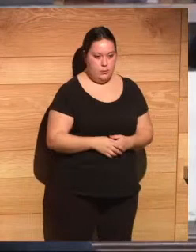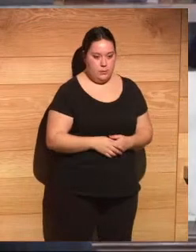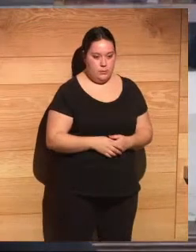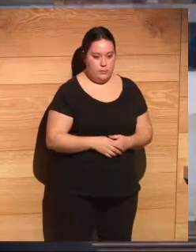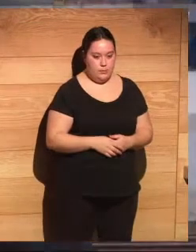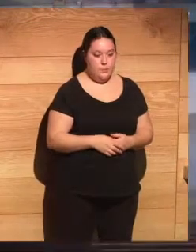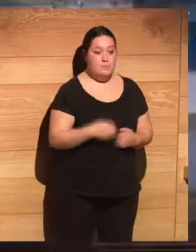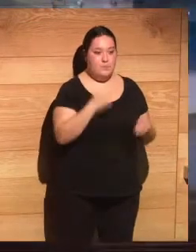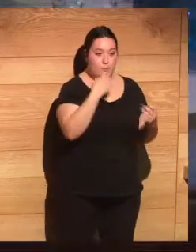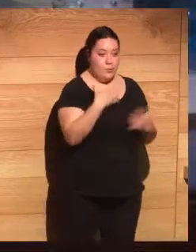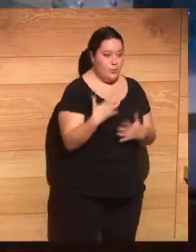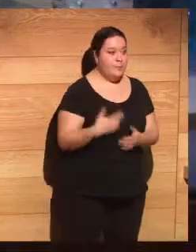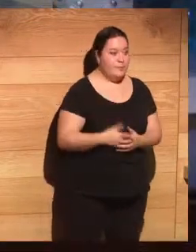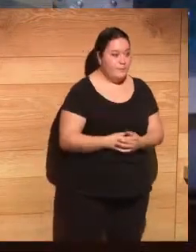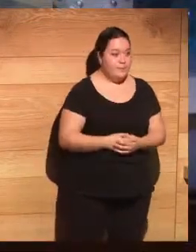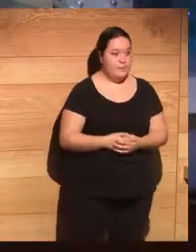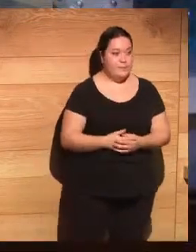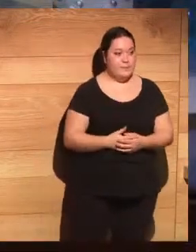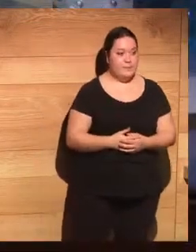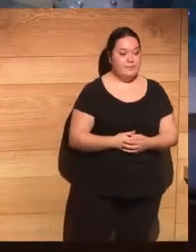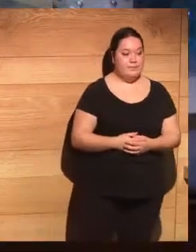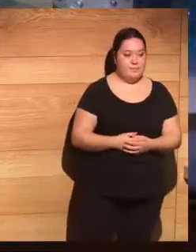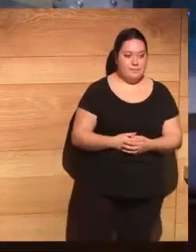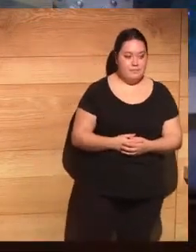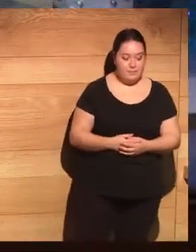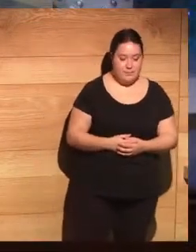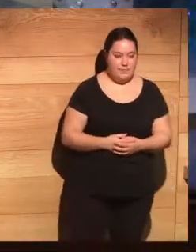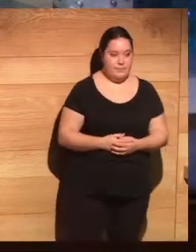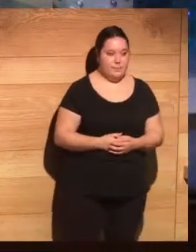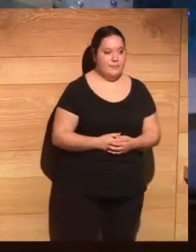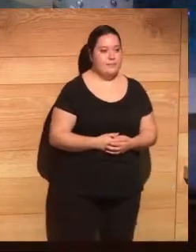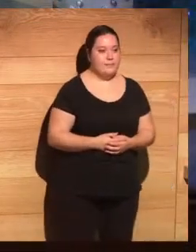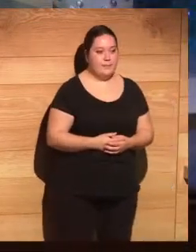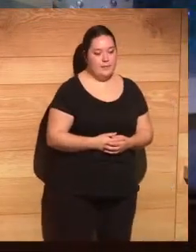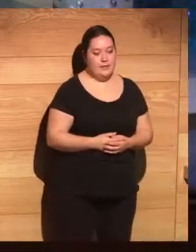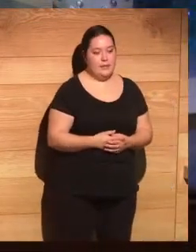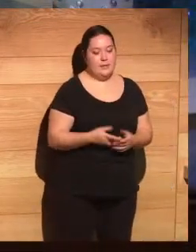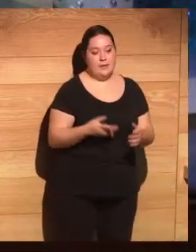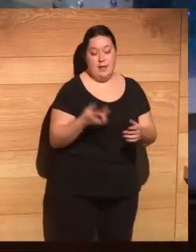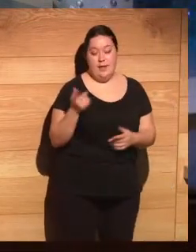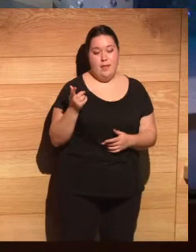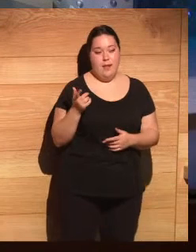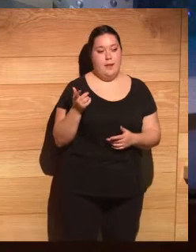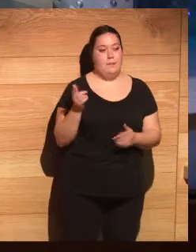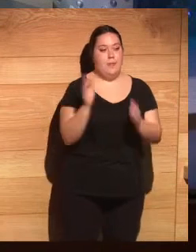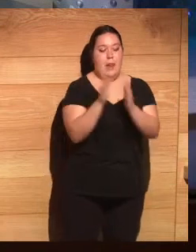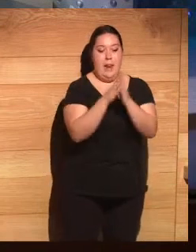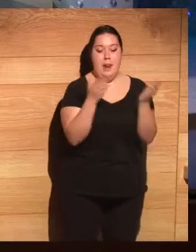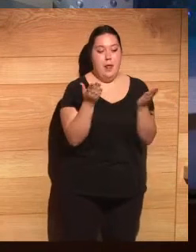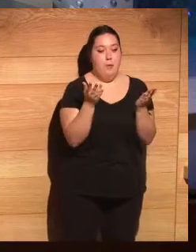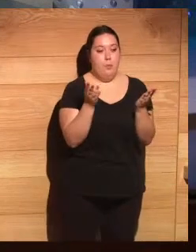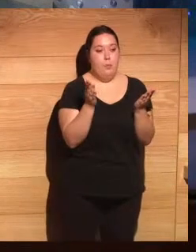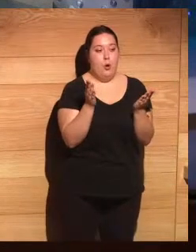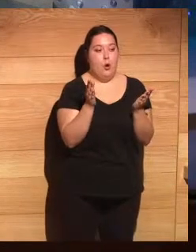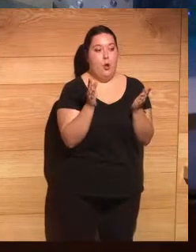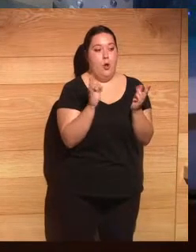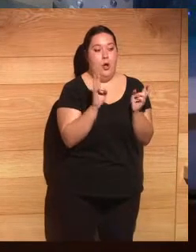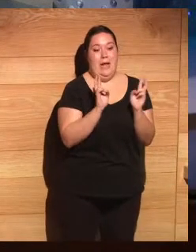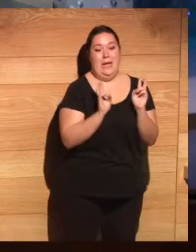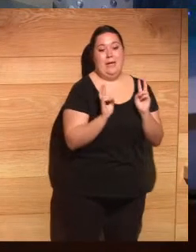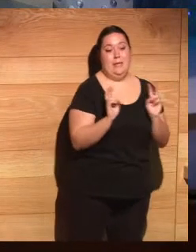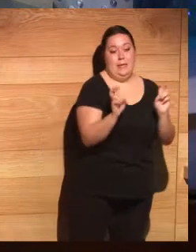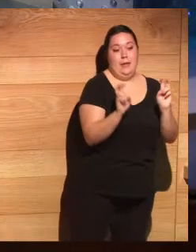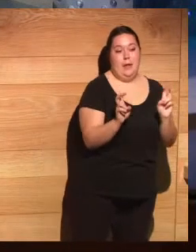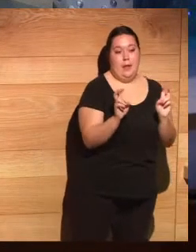muy bien bueno Federico Mayor Zaragoza ha hecho el prólogo del libro que yo recomiendo que